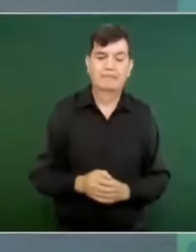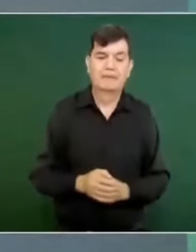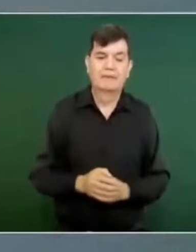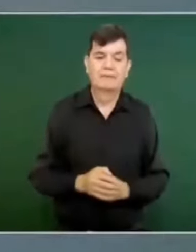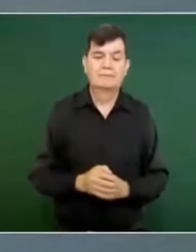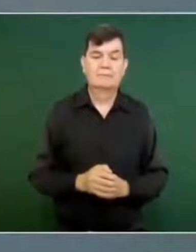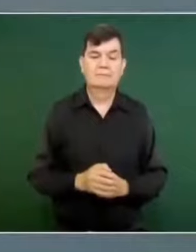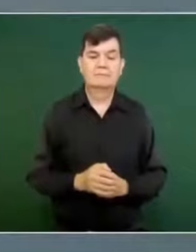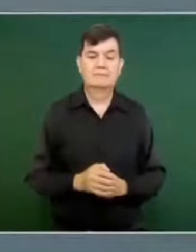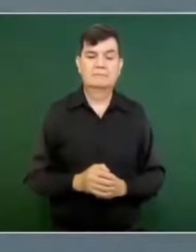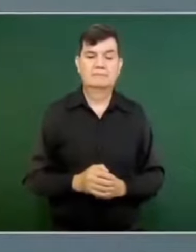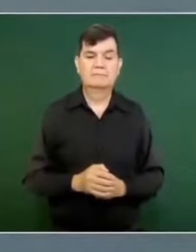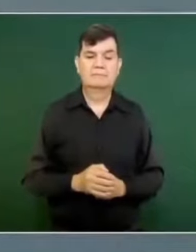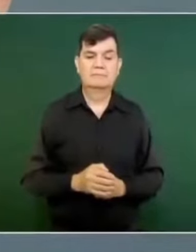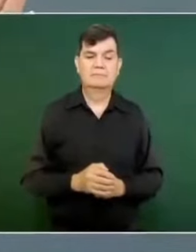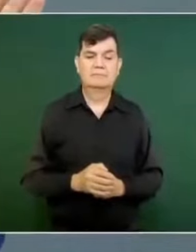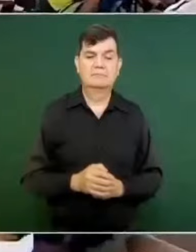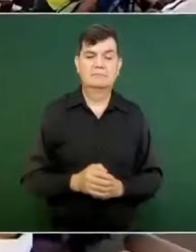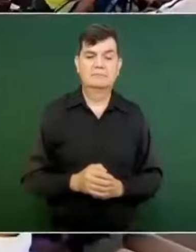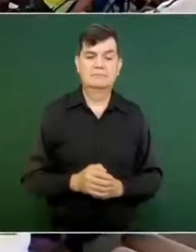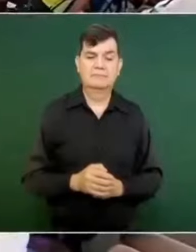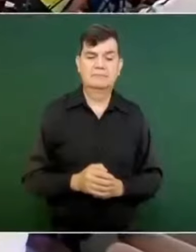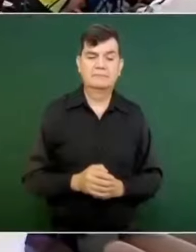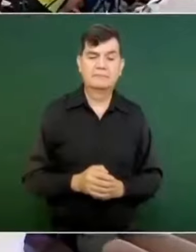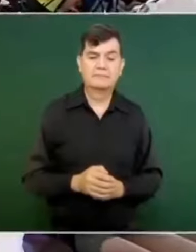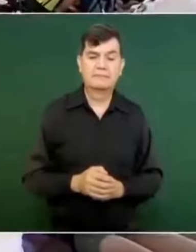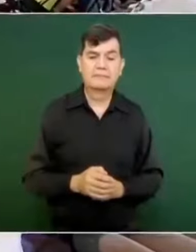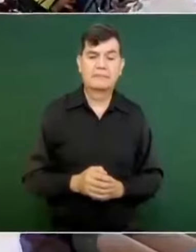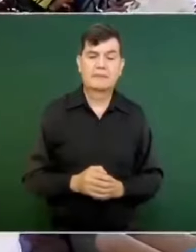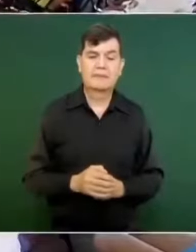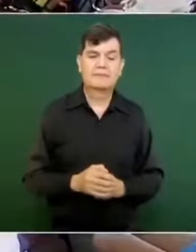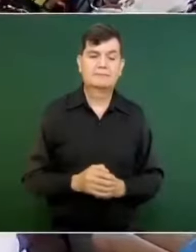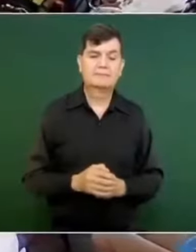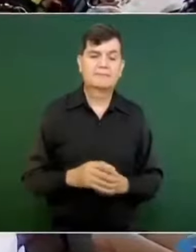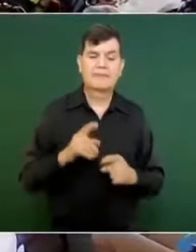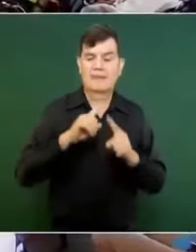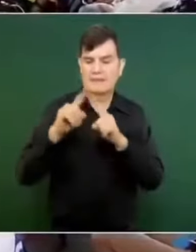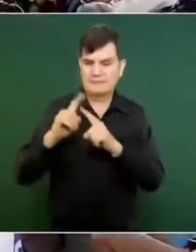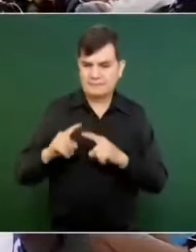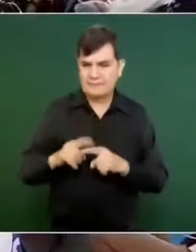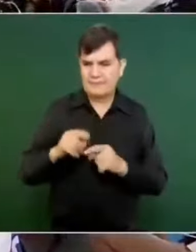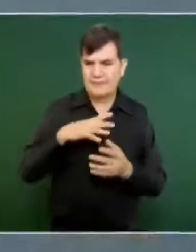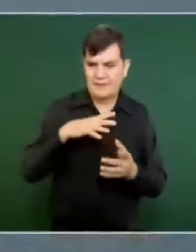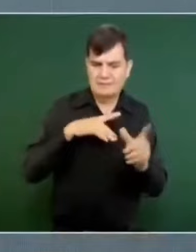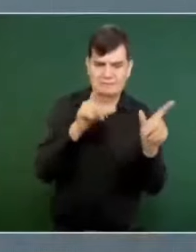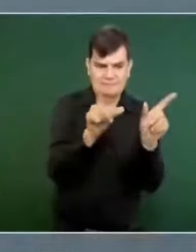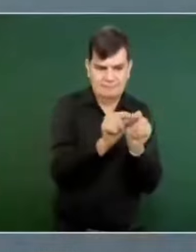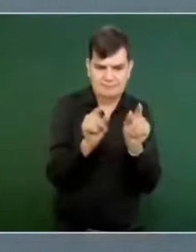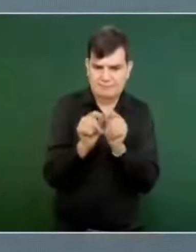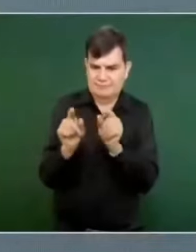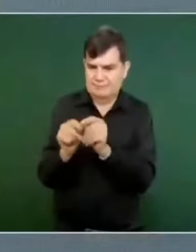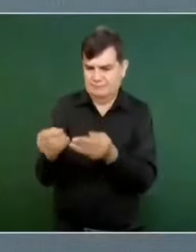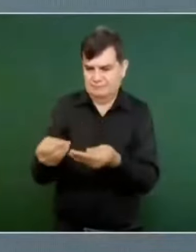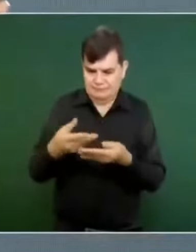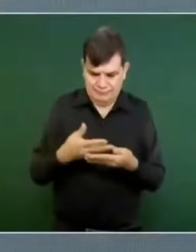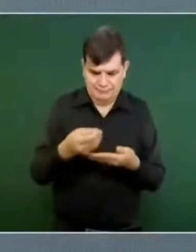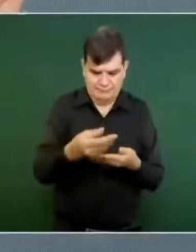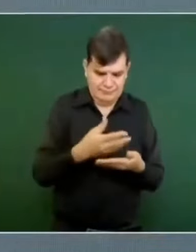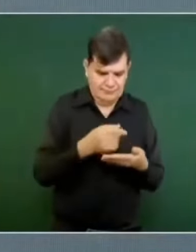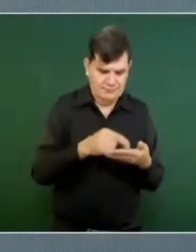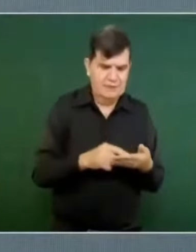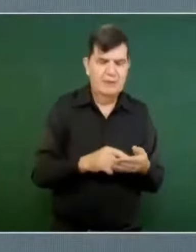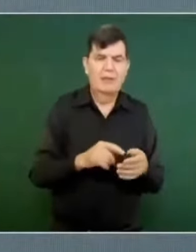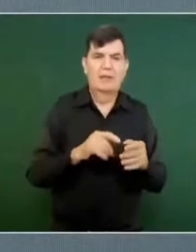Entonces, le pasan a todos los funcionarios la síntesis informativa, las primeras